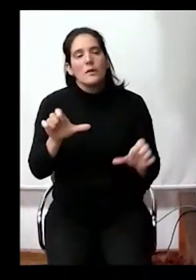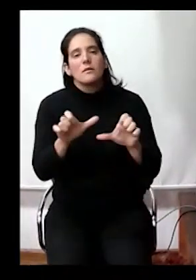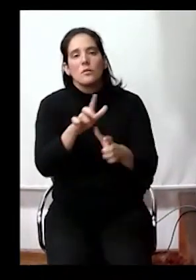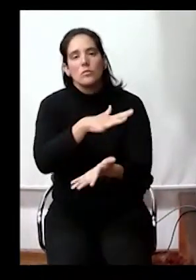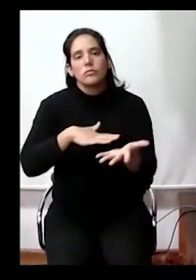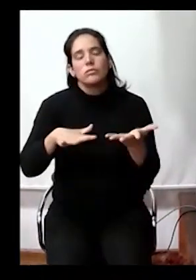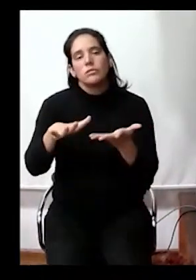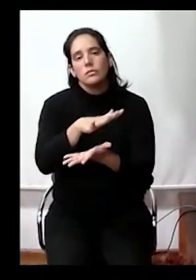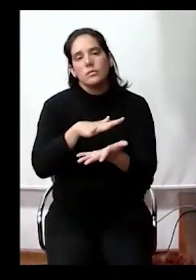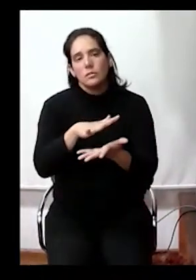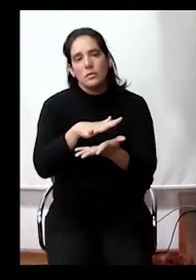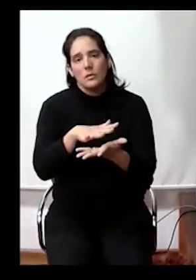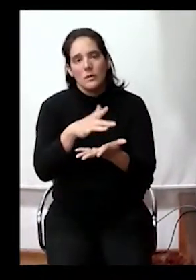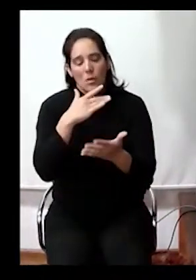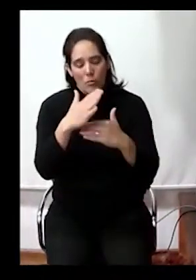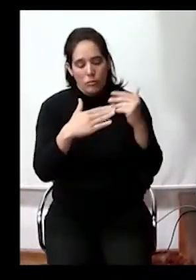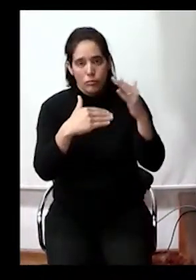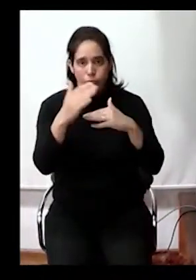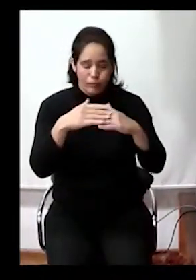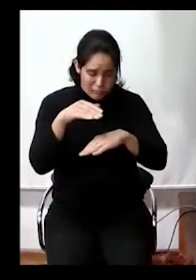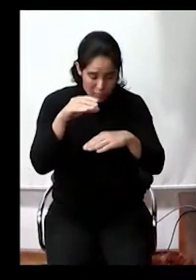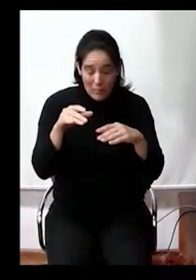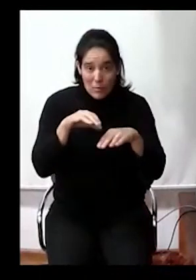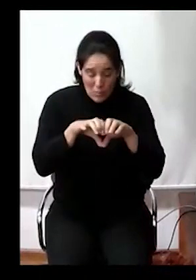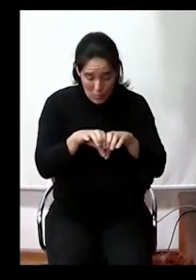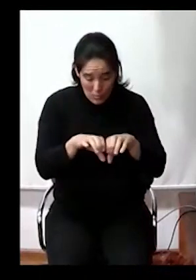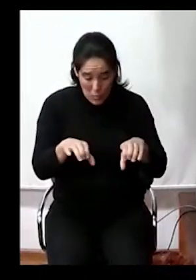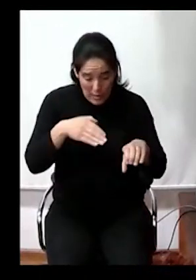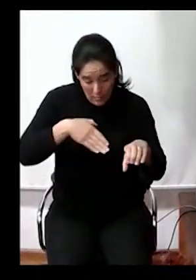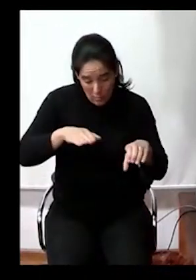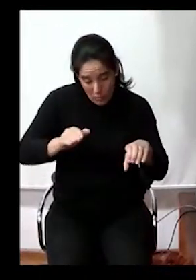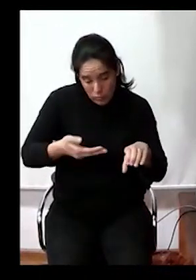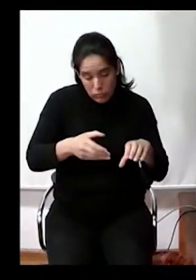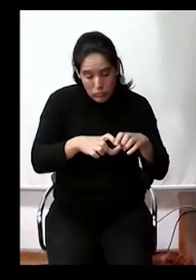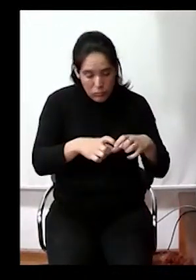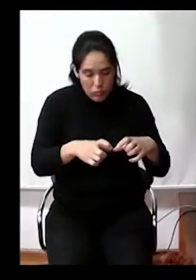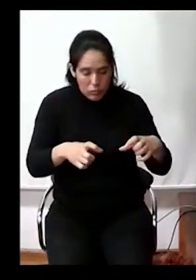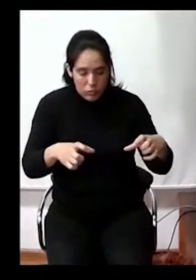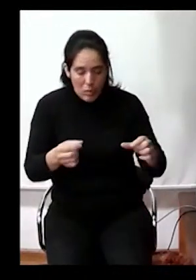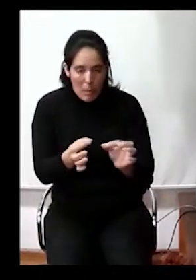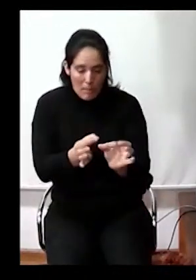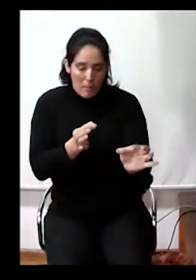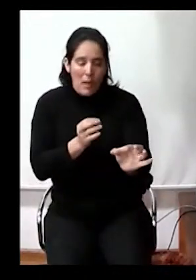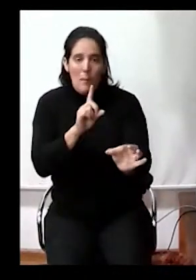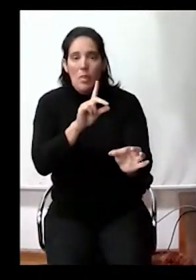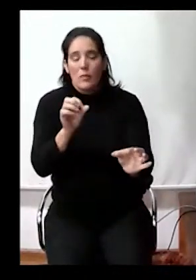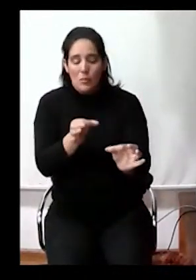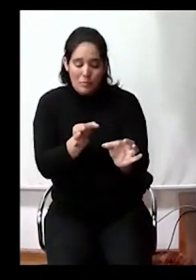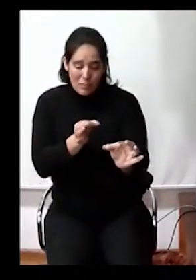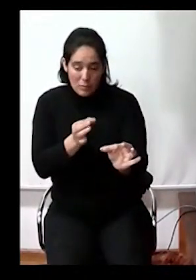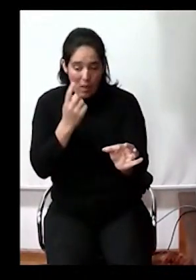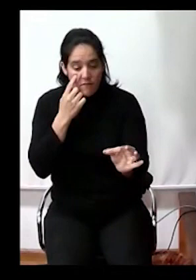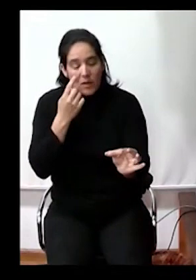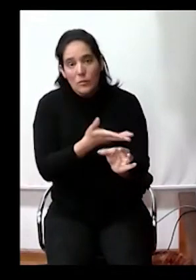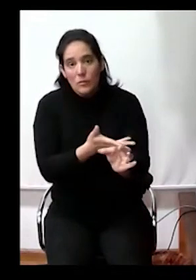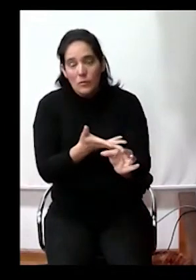realizadas se le ha construido una cuneta a medio metro de su casa y paralela a la misma, se pueden